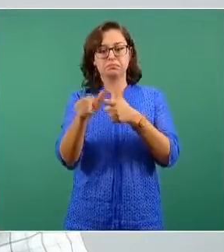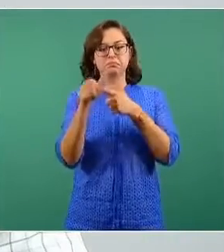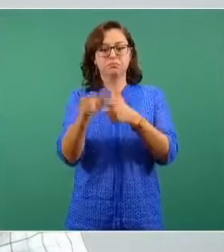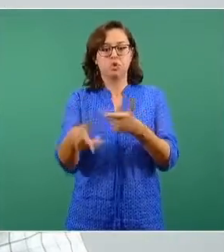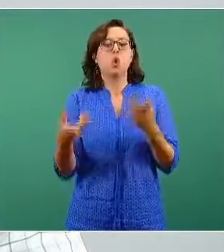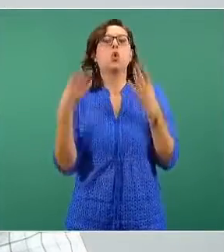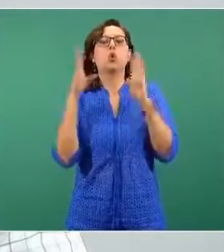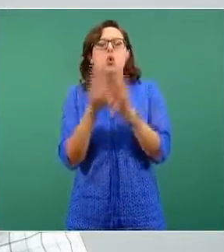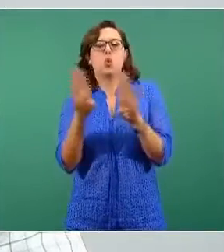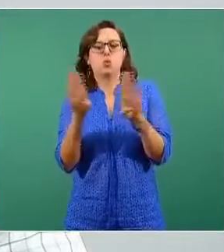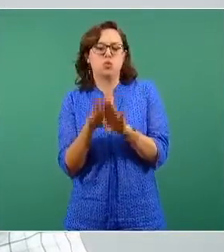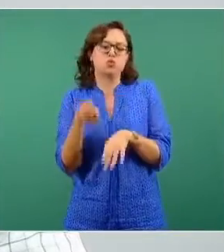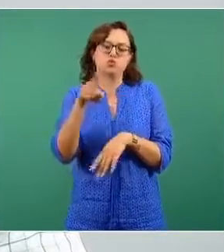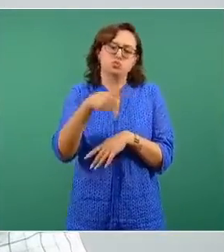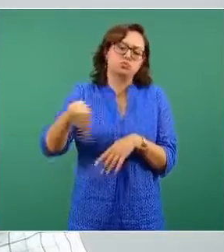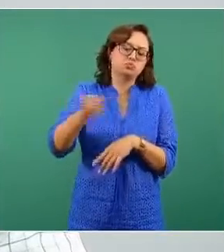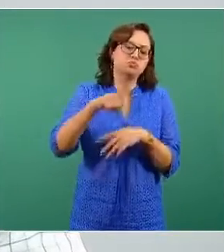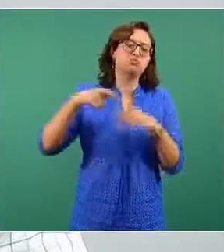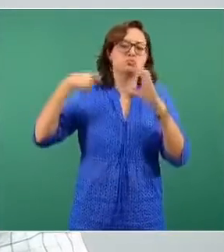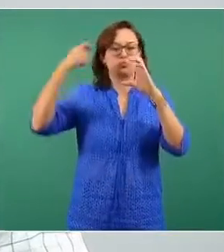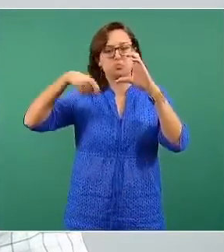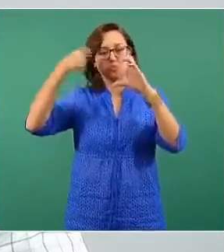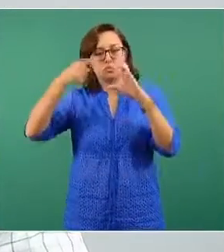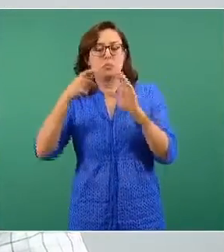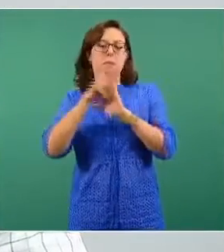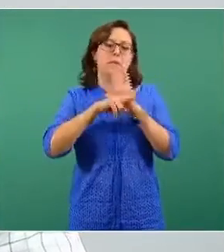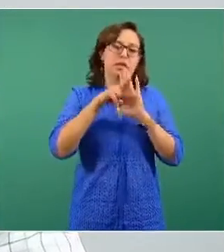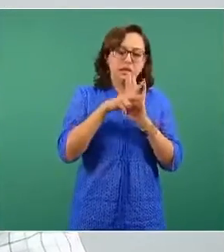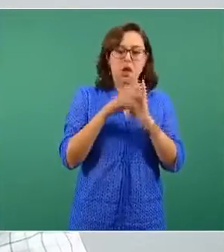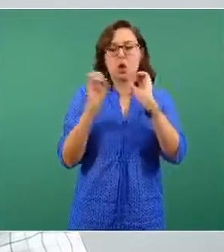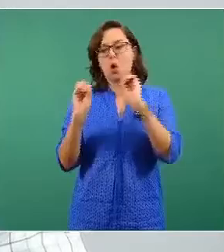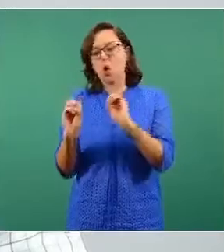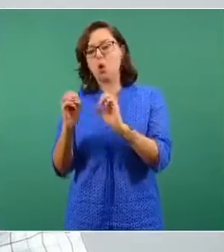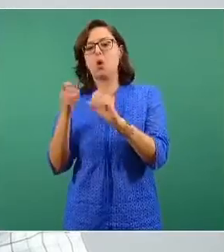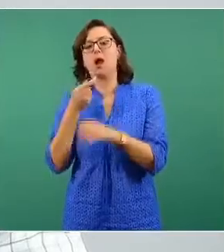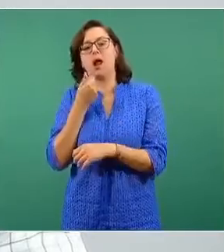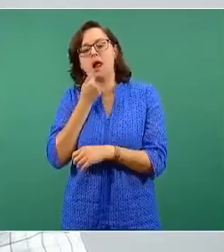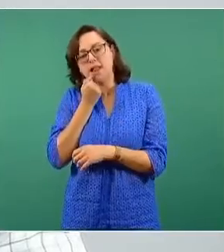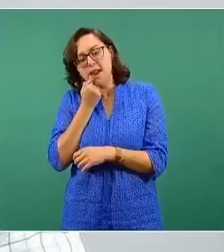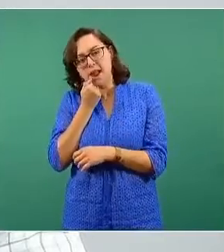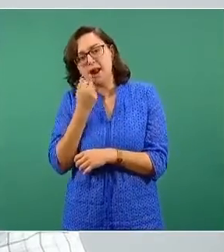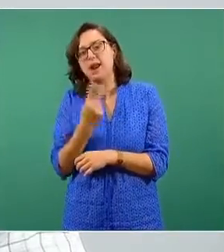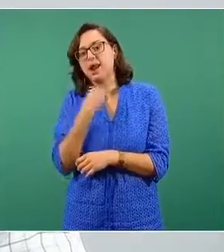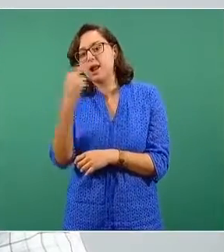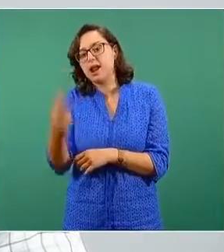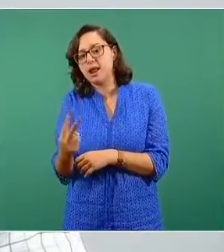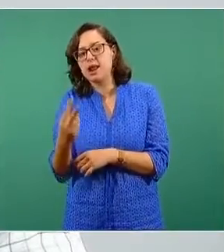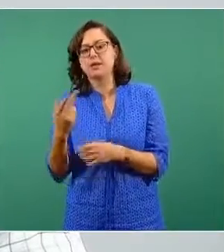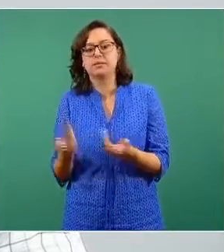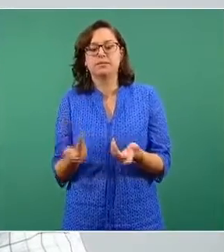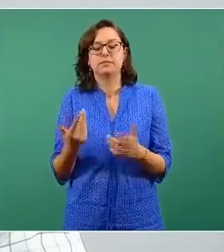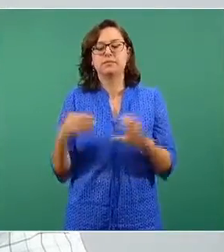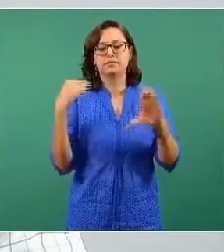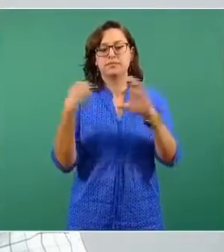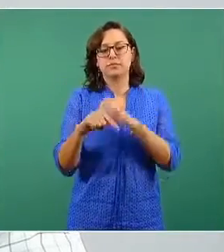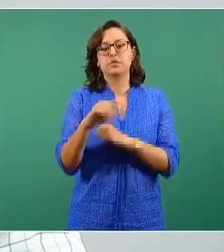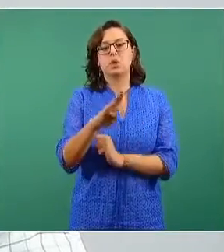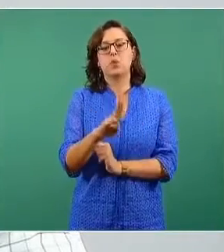pueden hacer? Enviando su video con su pregunta o su audio con su pregunta al correo oficial, buzón